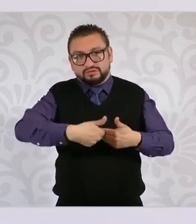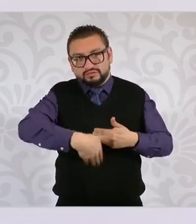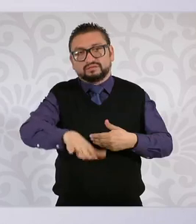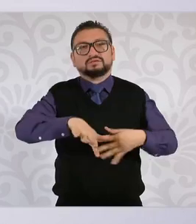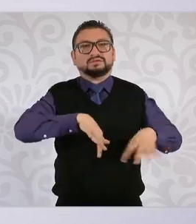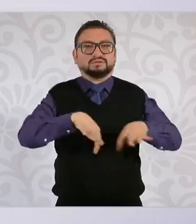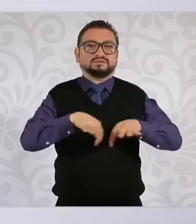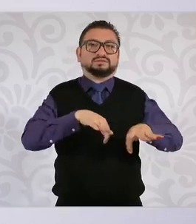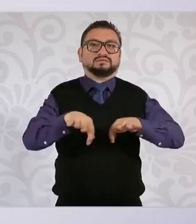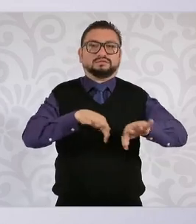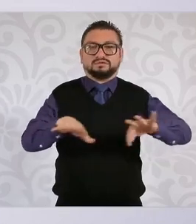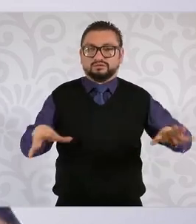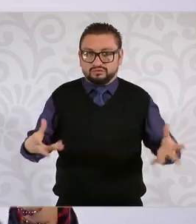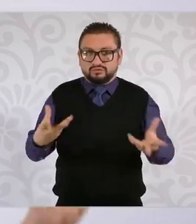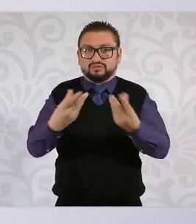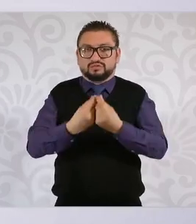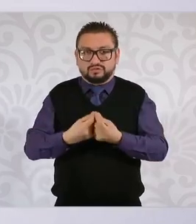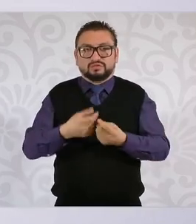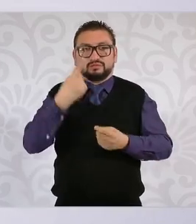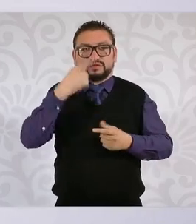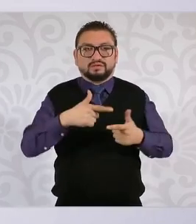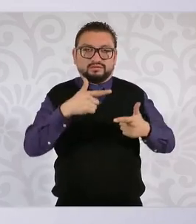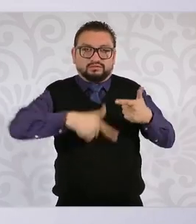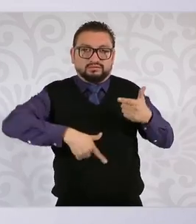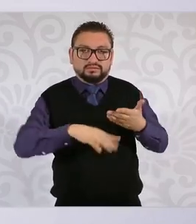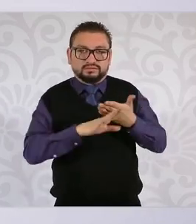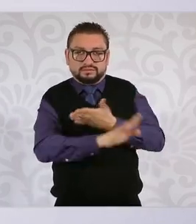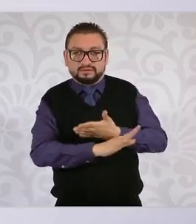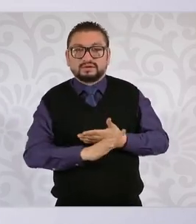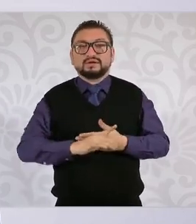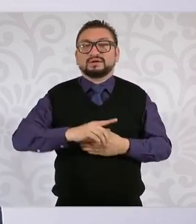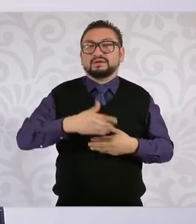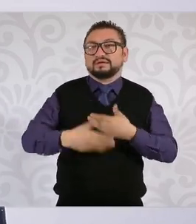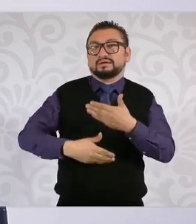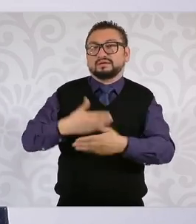conjuntamente desde la prevención hasta la cero impunidad